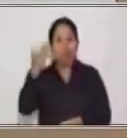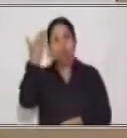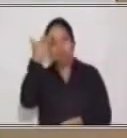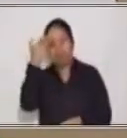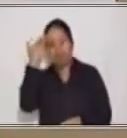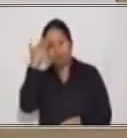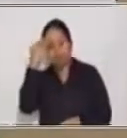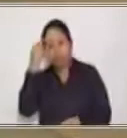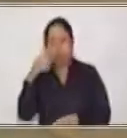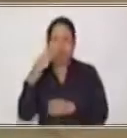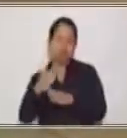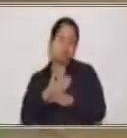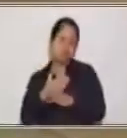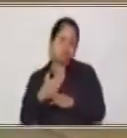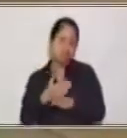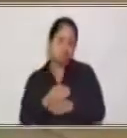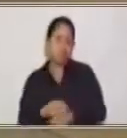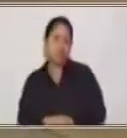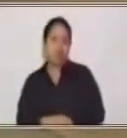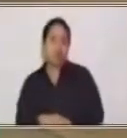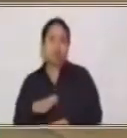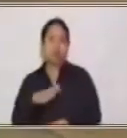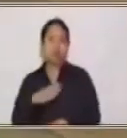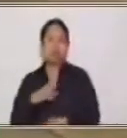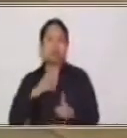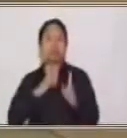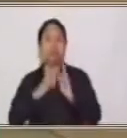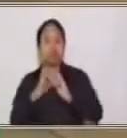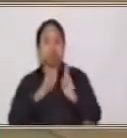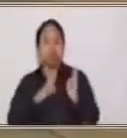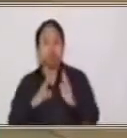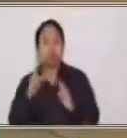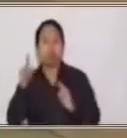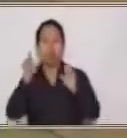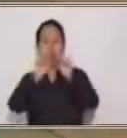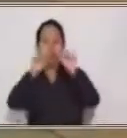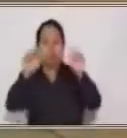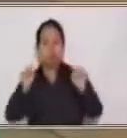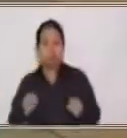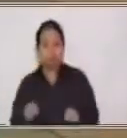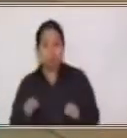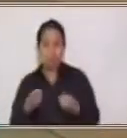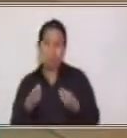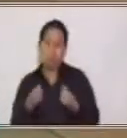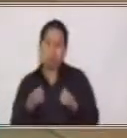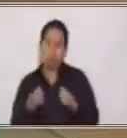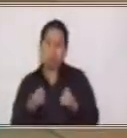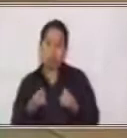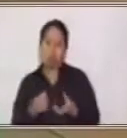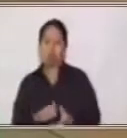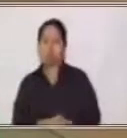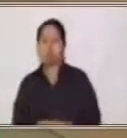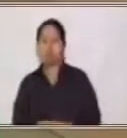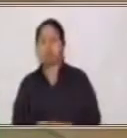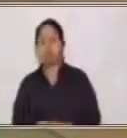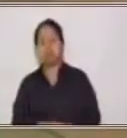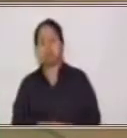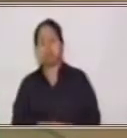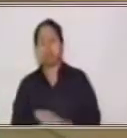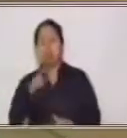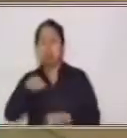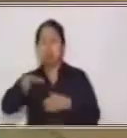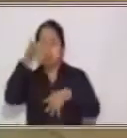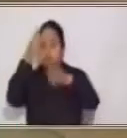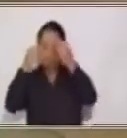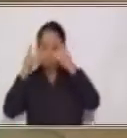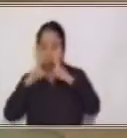cuanto a este problema y que está relacionado con nuestro sistema monetario. ¿Qué hemos aprendido en clase el